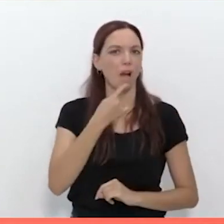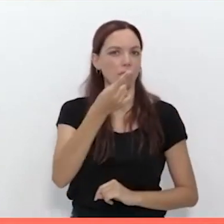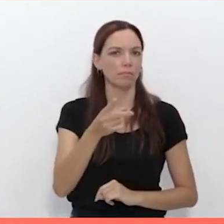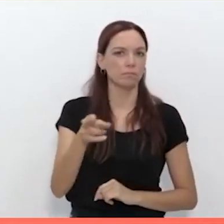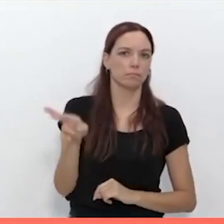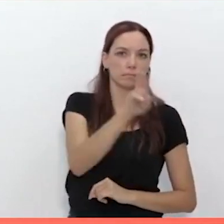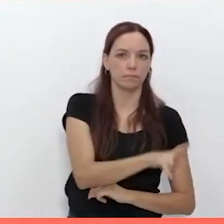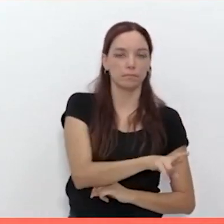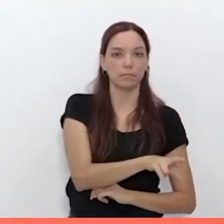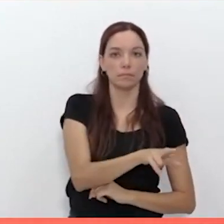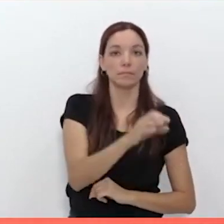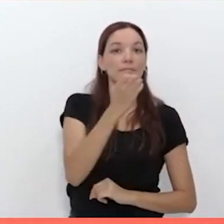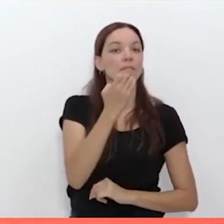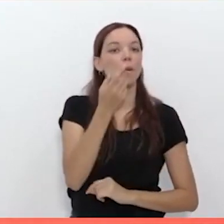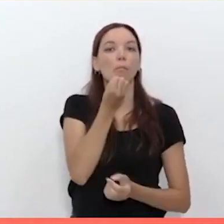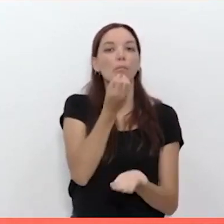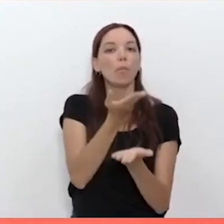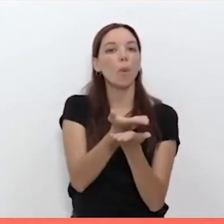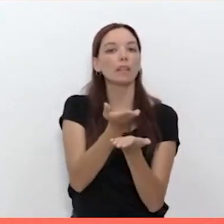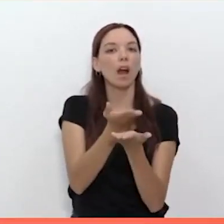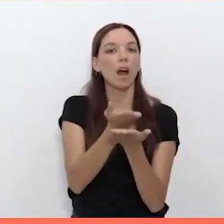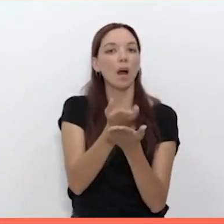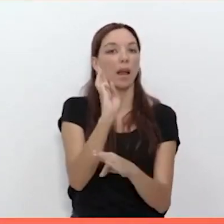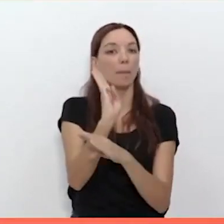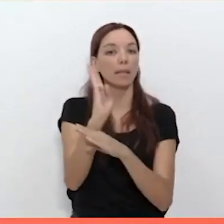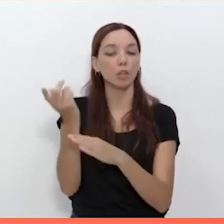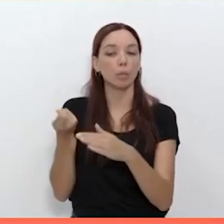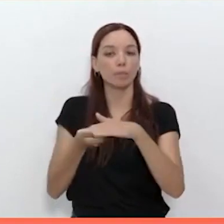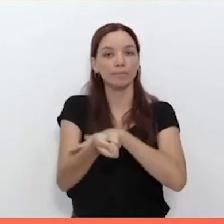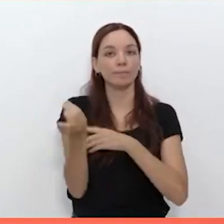para ver cómo se divide a la sociedad que no cuenten con nosotros.